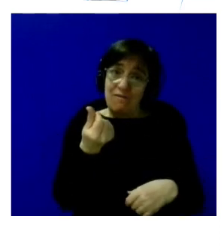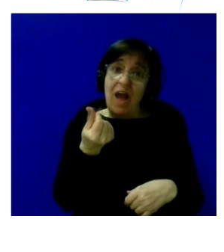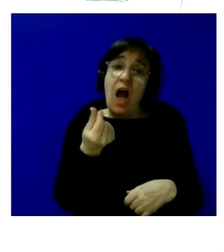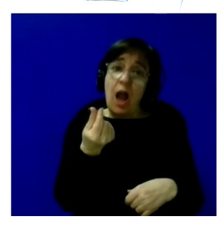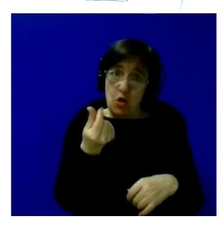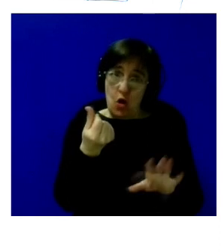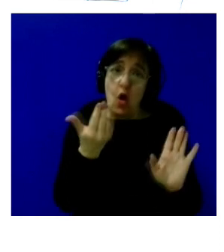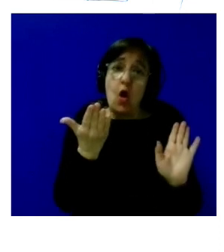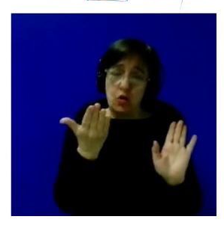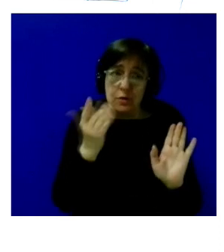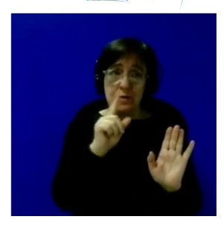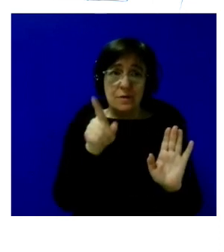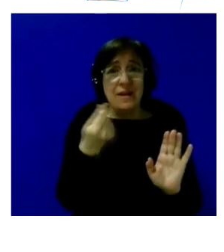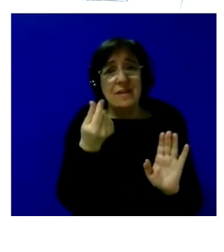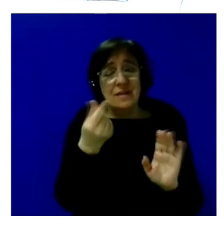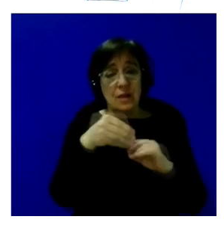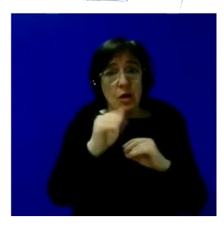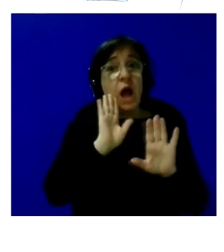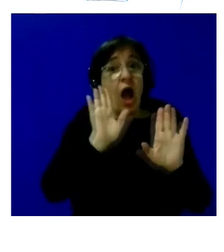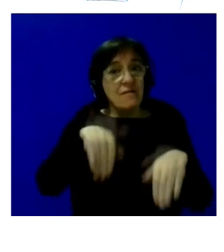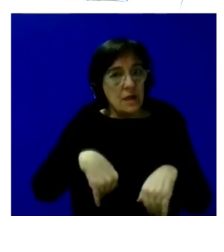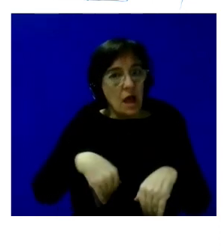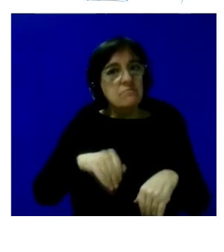entonces pero el tiempo tiene resultados